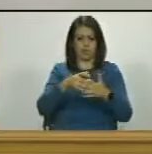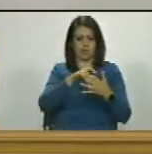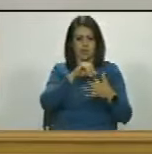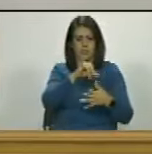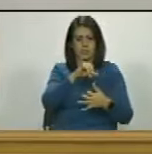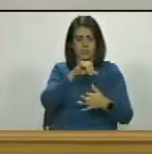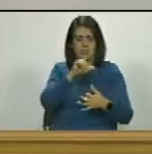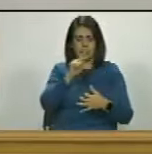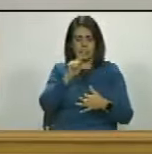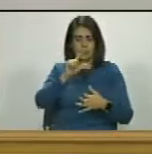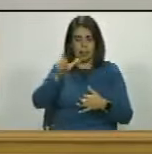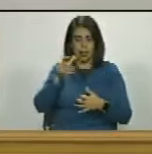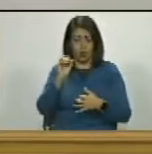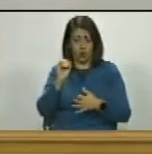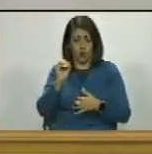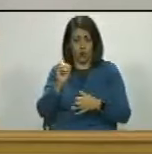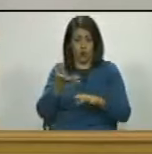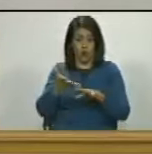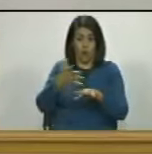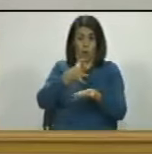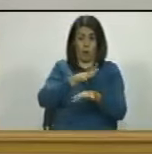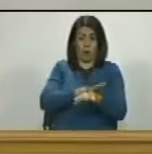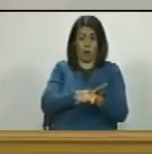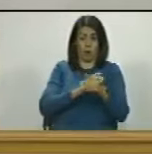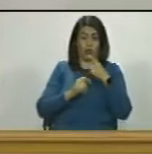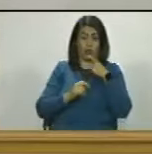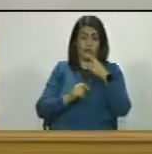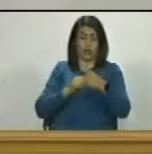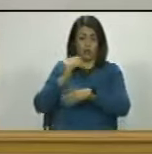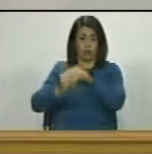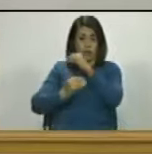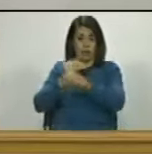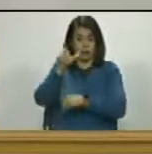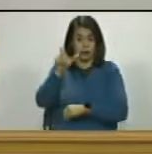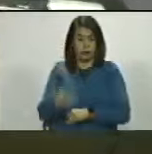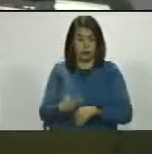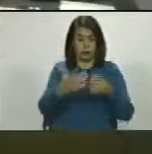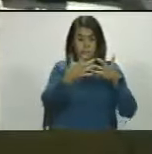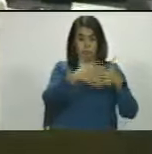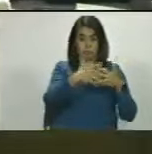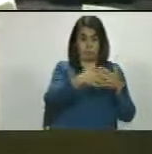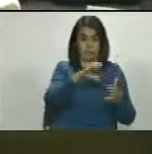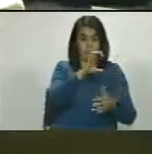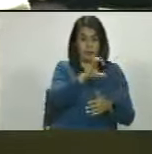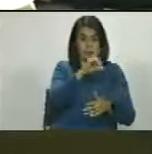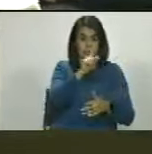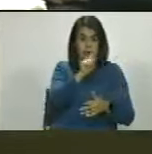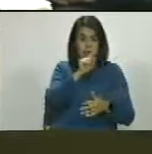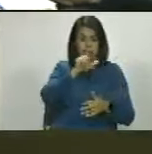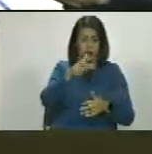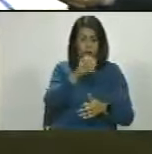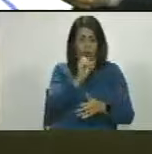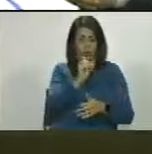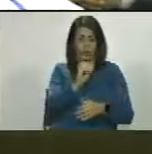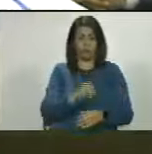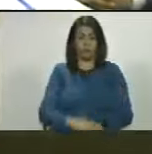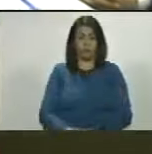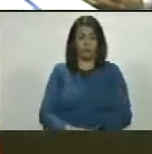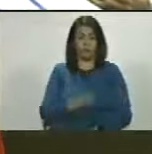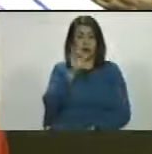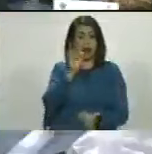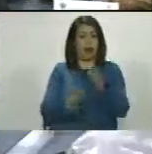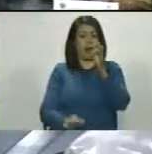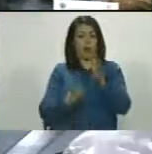y el mayor crimen que él cometió como dijo Pedro con Cidgo fue poner al